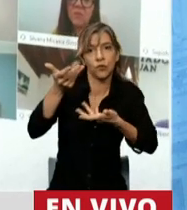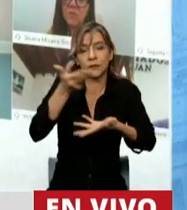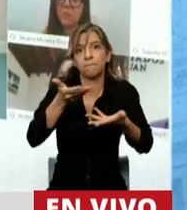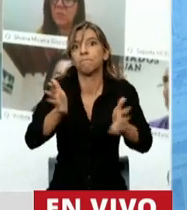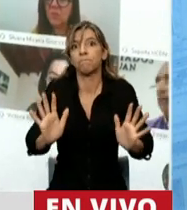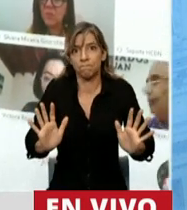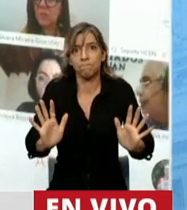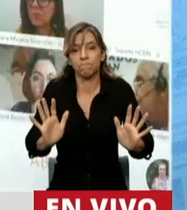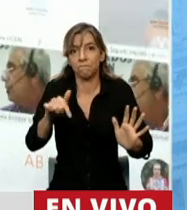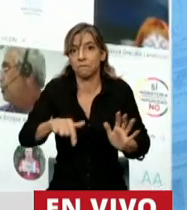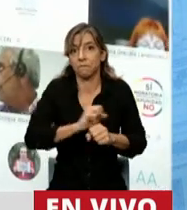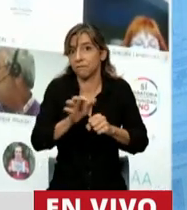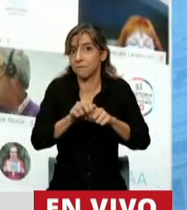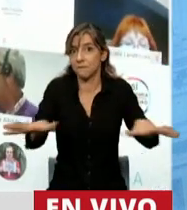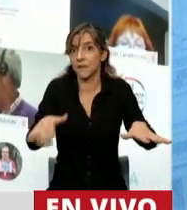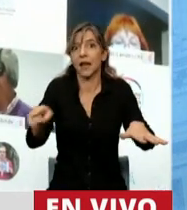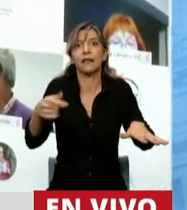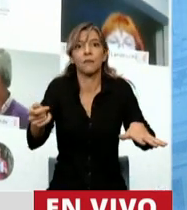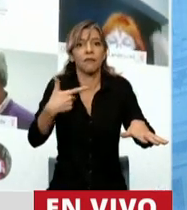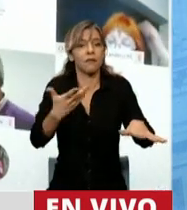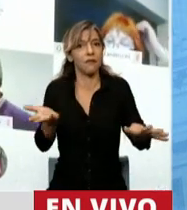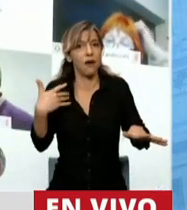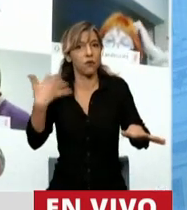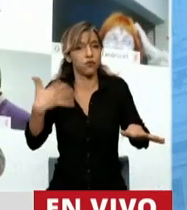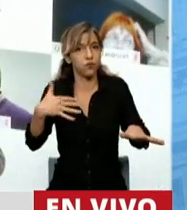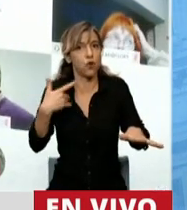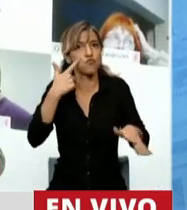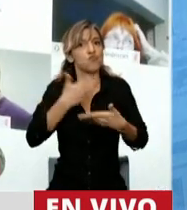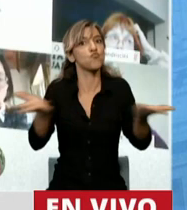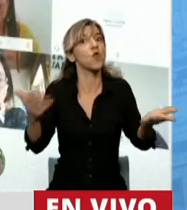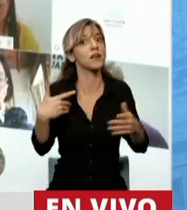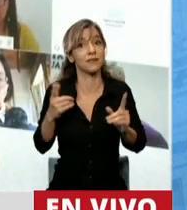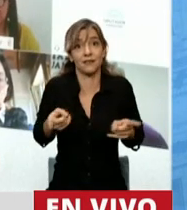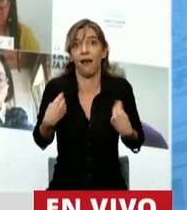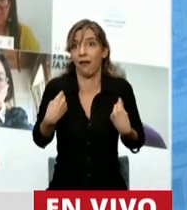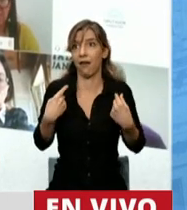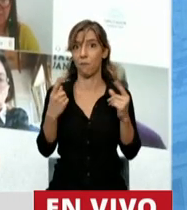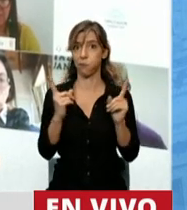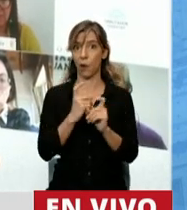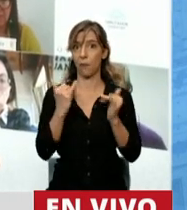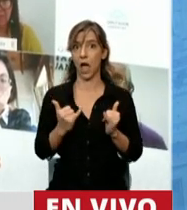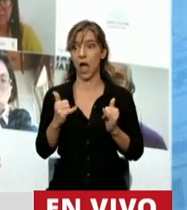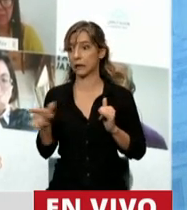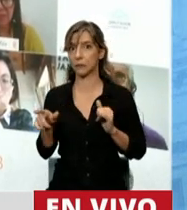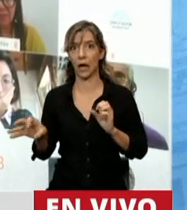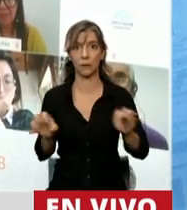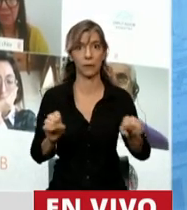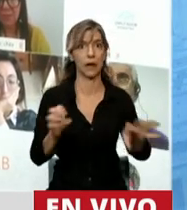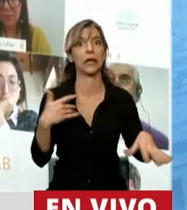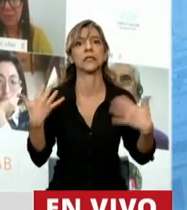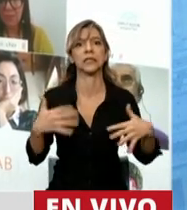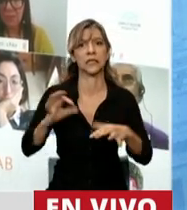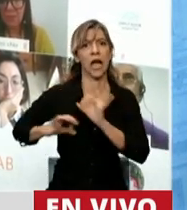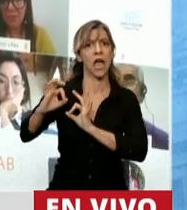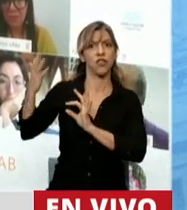pandemia agudizó nuestros problemas estructurales. Generó nuevos y desnudó, sin pudor, los que arrastramos hace años.